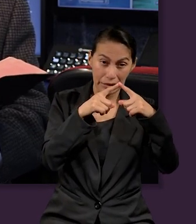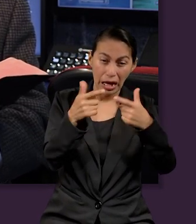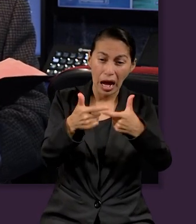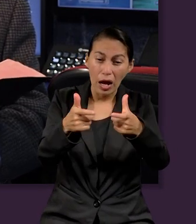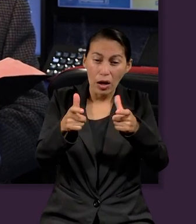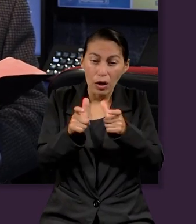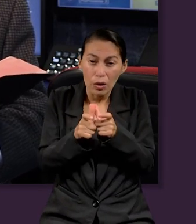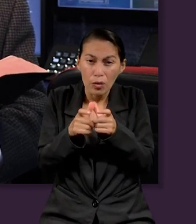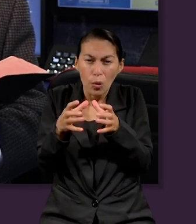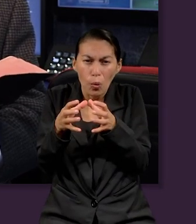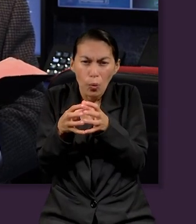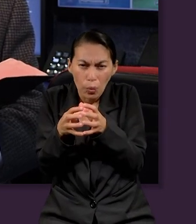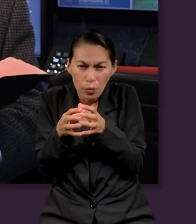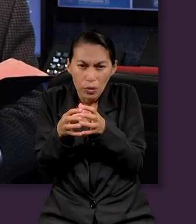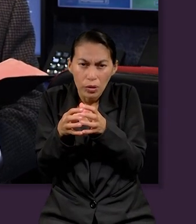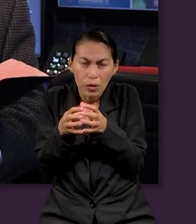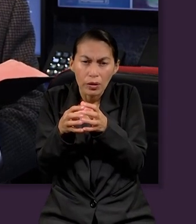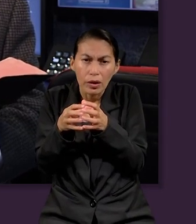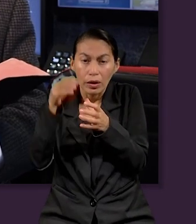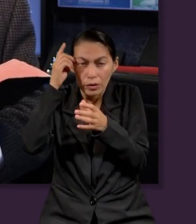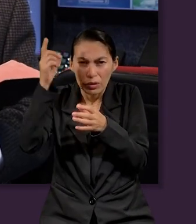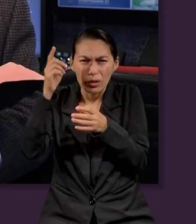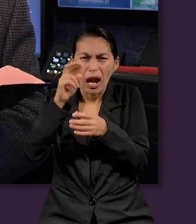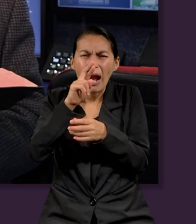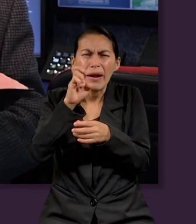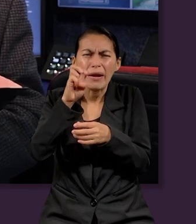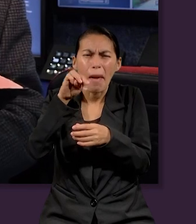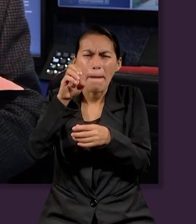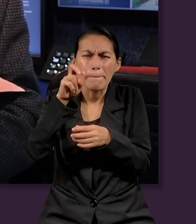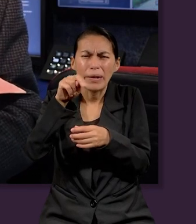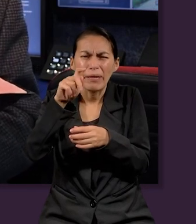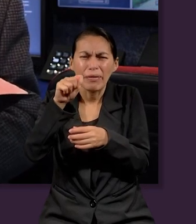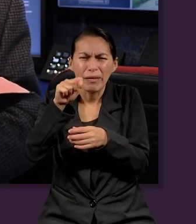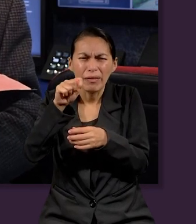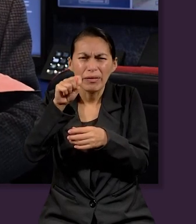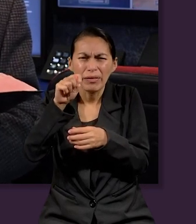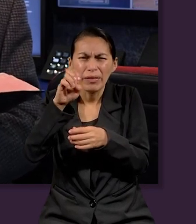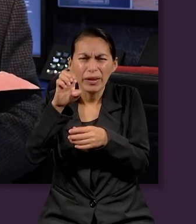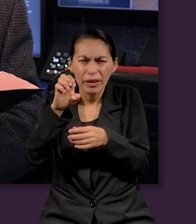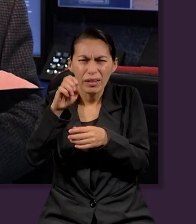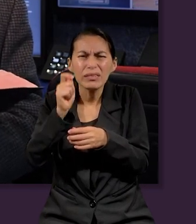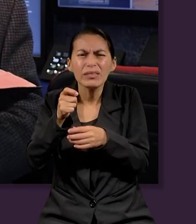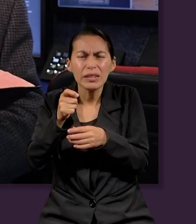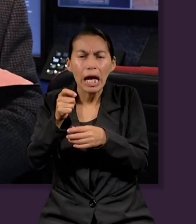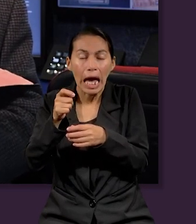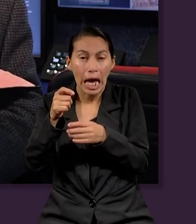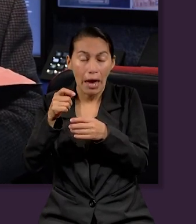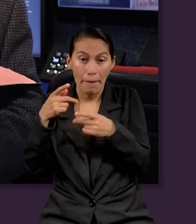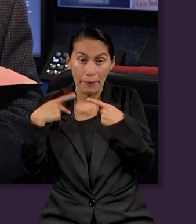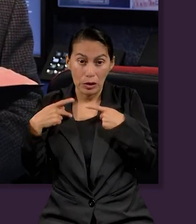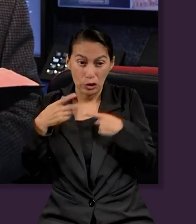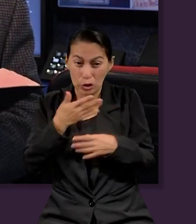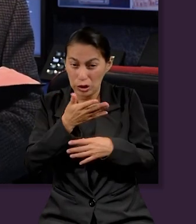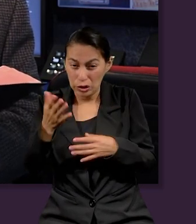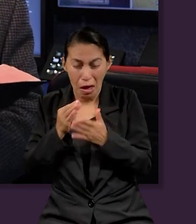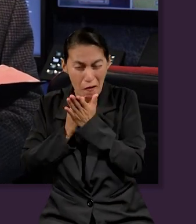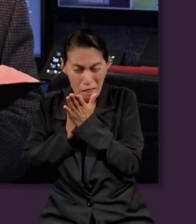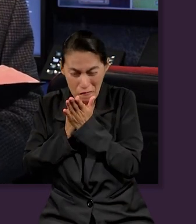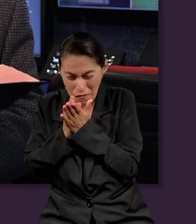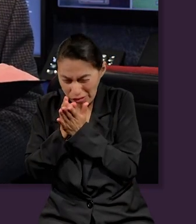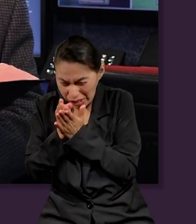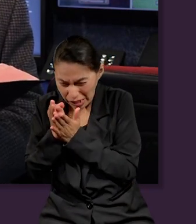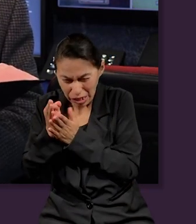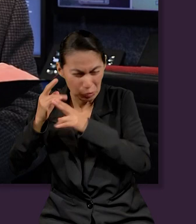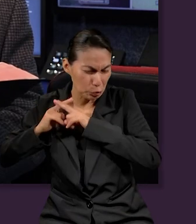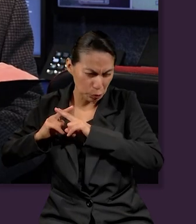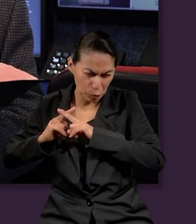de la iglesia del remanente de Dios. Por remanente, se refiere a la iglesia de todos los tiempos, que se ha mantenido fiel